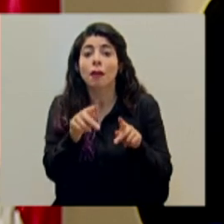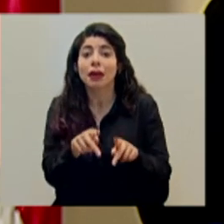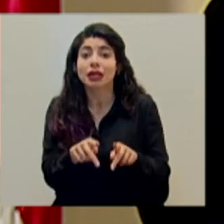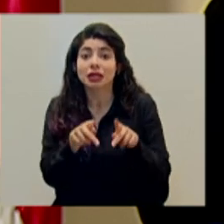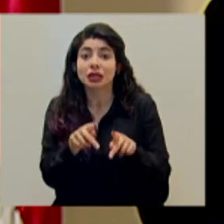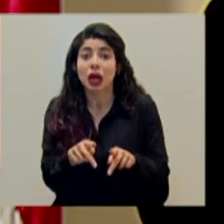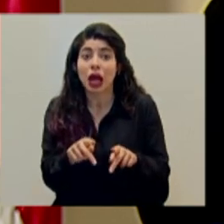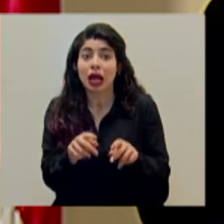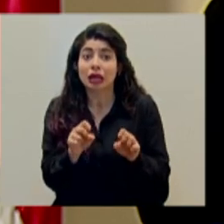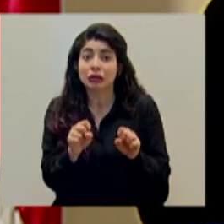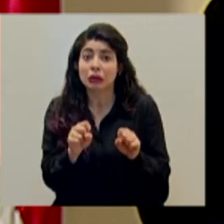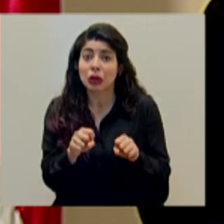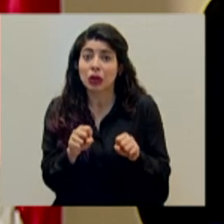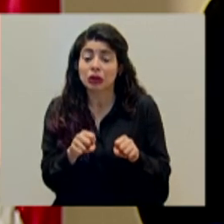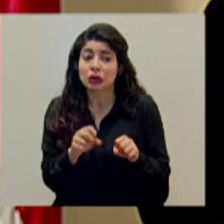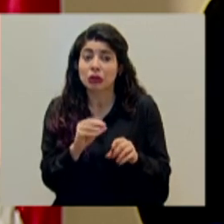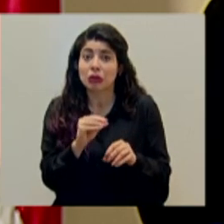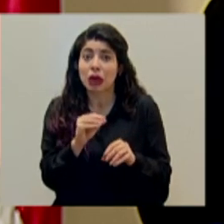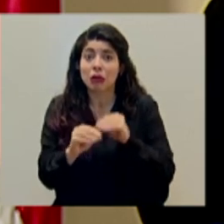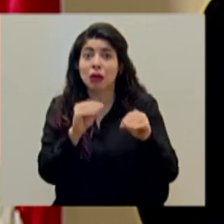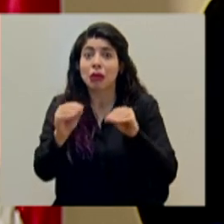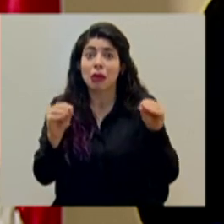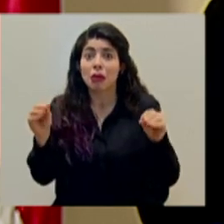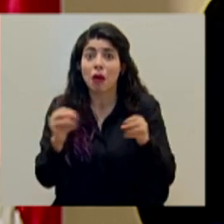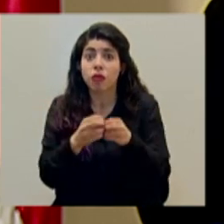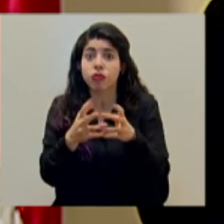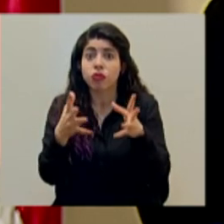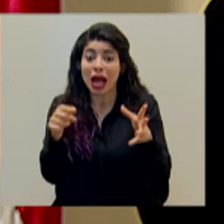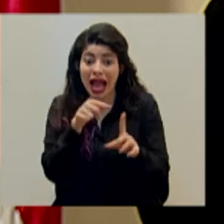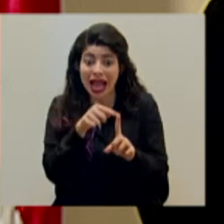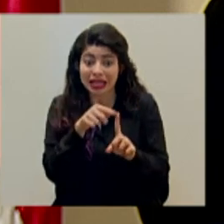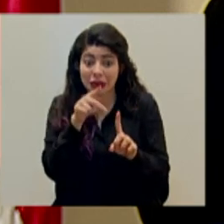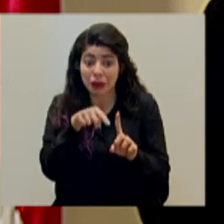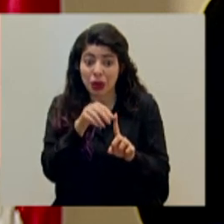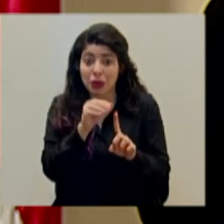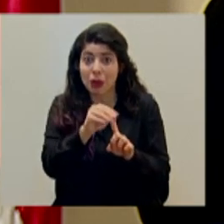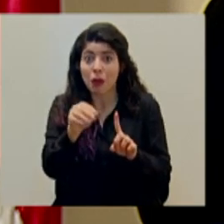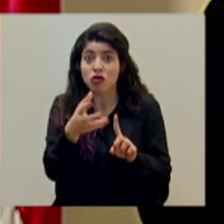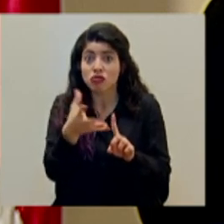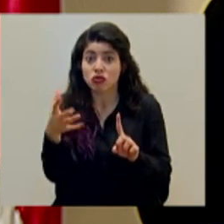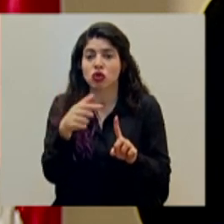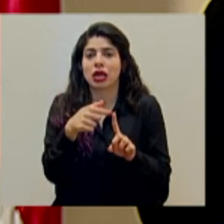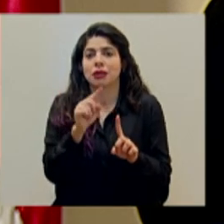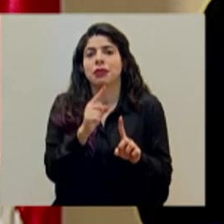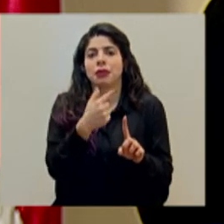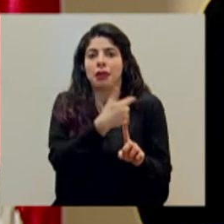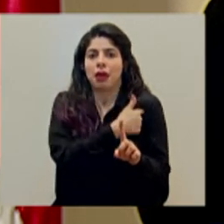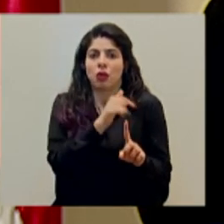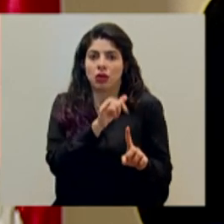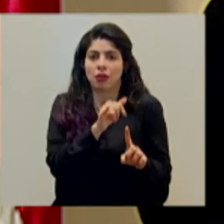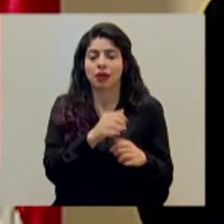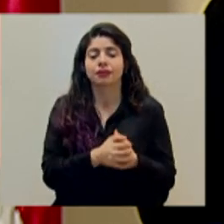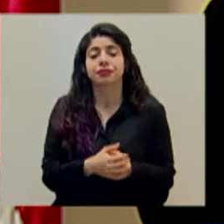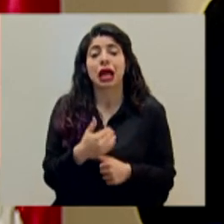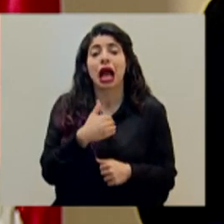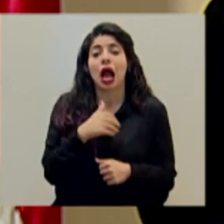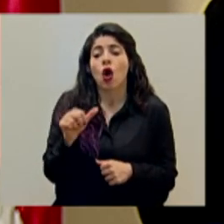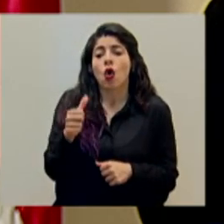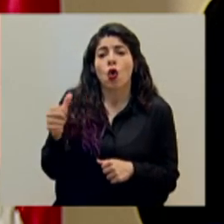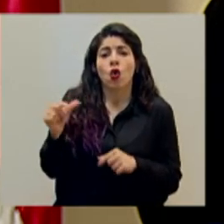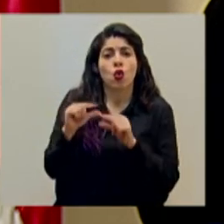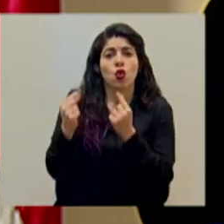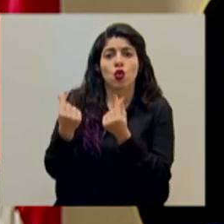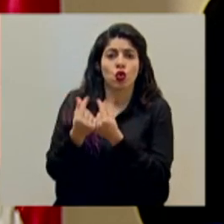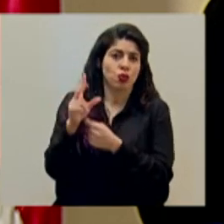en mucha cantidad las personas que se pueden infectar también. Hay grupos que no, que no son